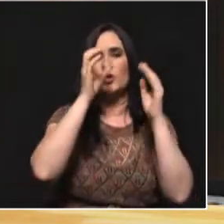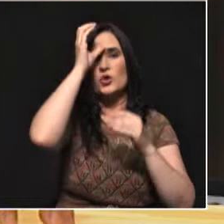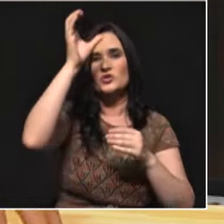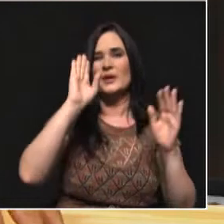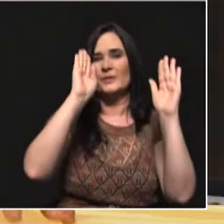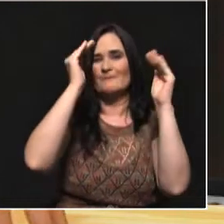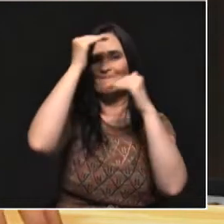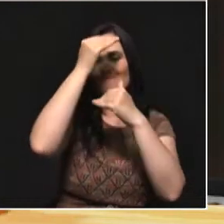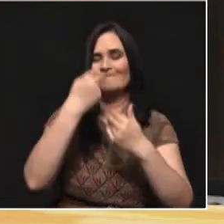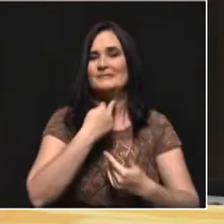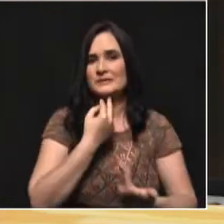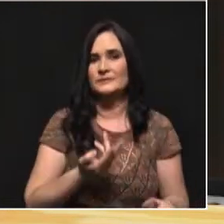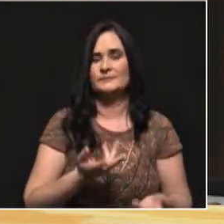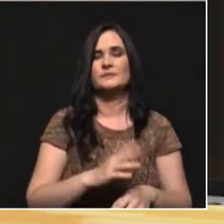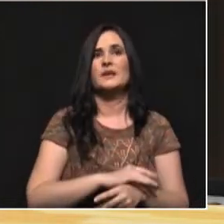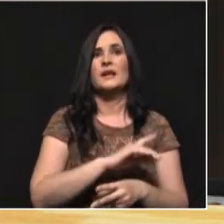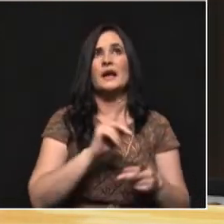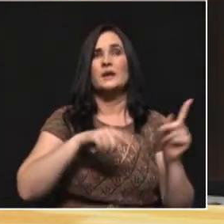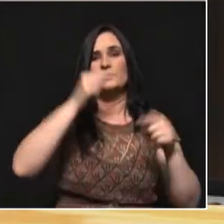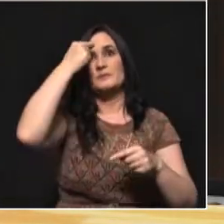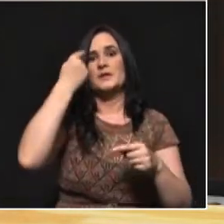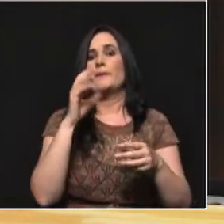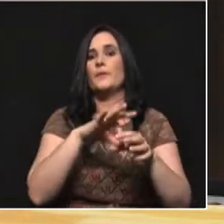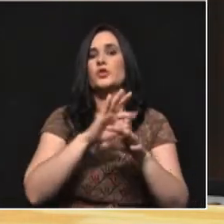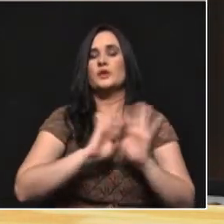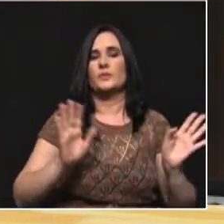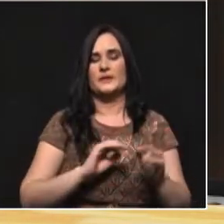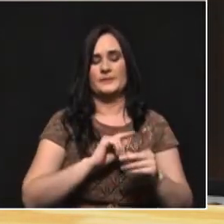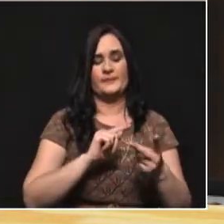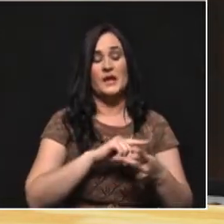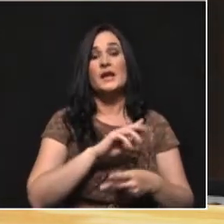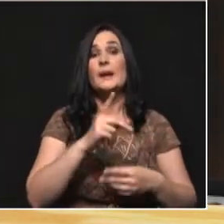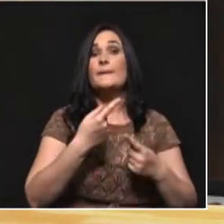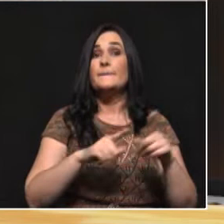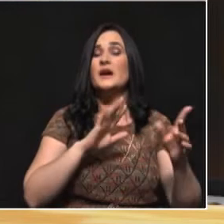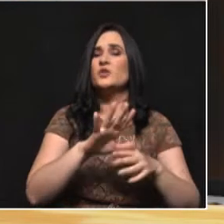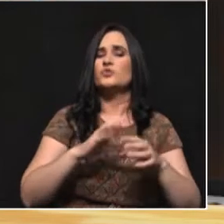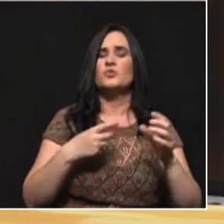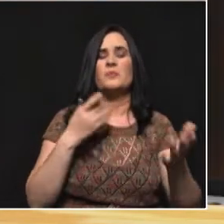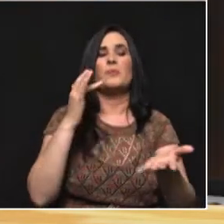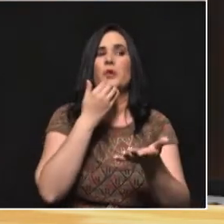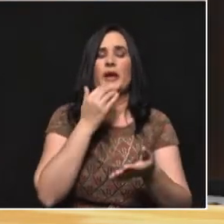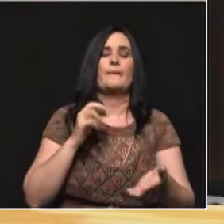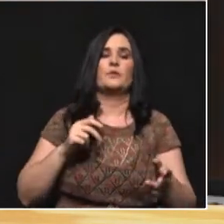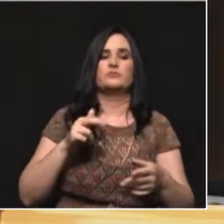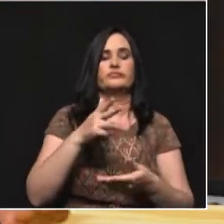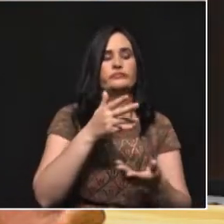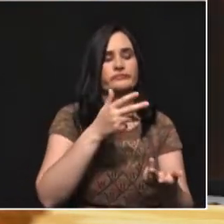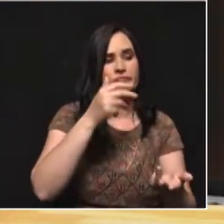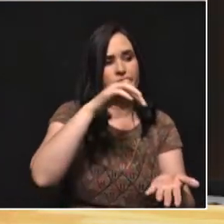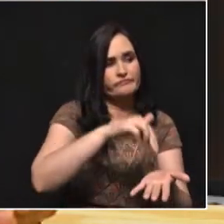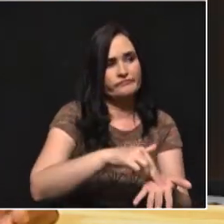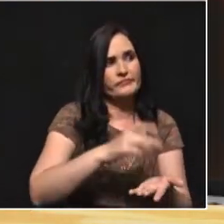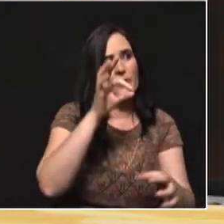la política solo es eso, pero entonces todas estas dinámicas, el salir a votar y tal vez no